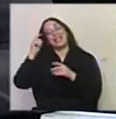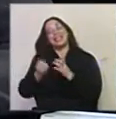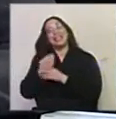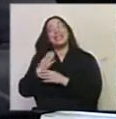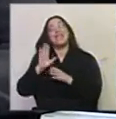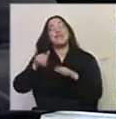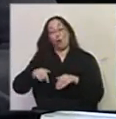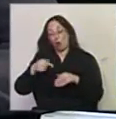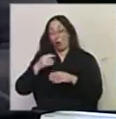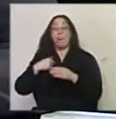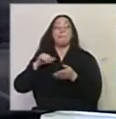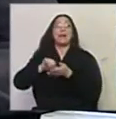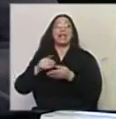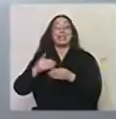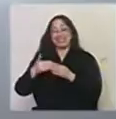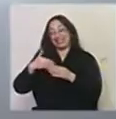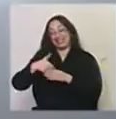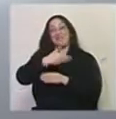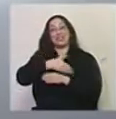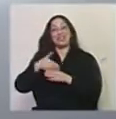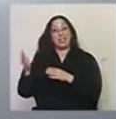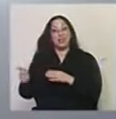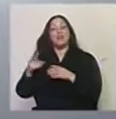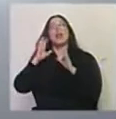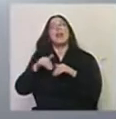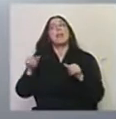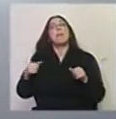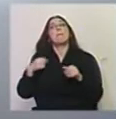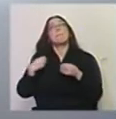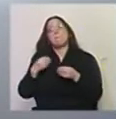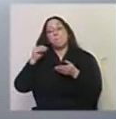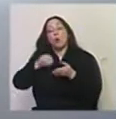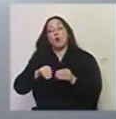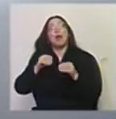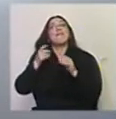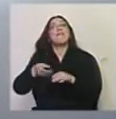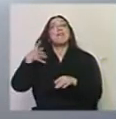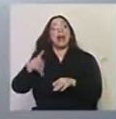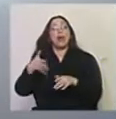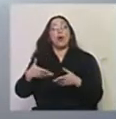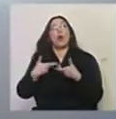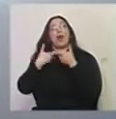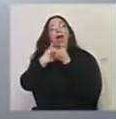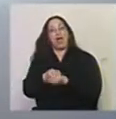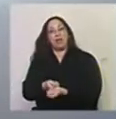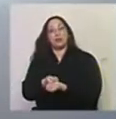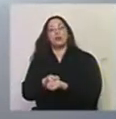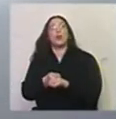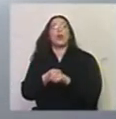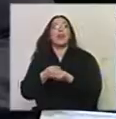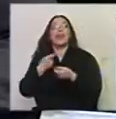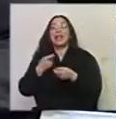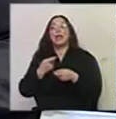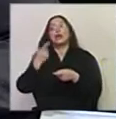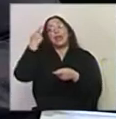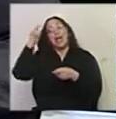la región en este sentido, con el objetivo, justamente, de poner en valor estas industrias, de ayudar a que los emprendedores tengan